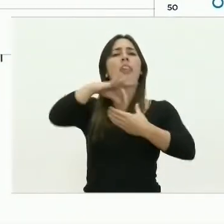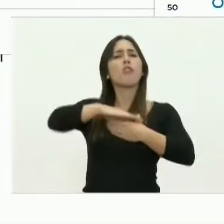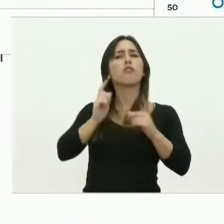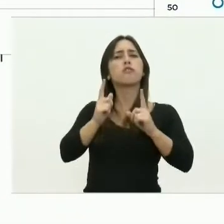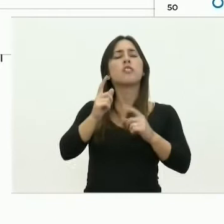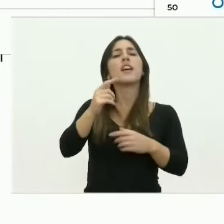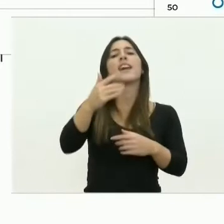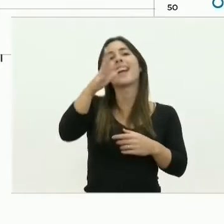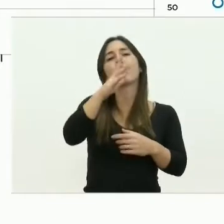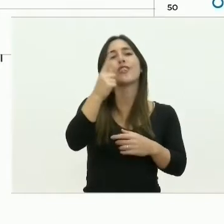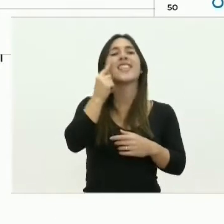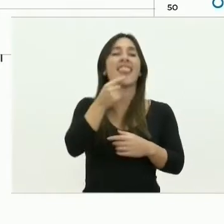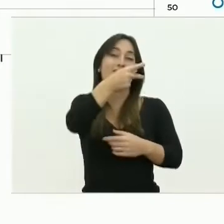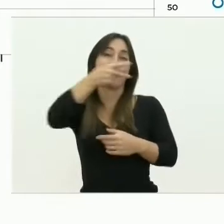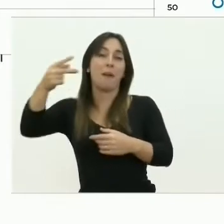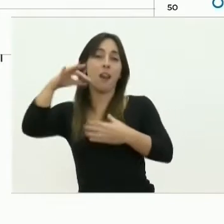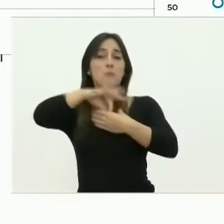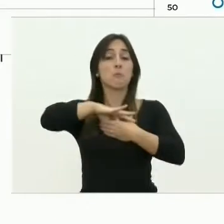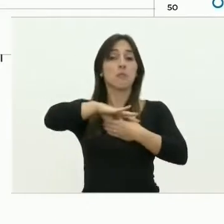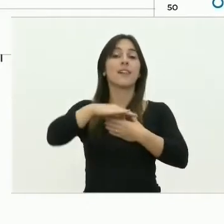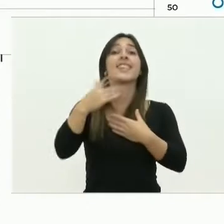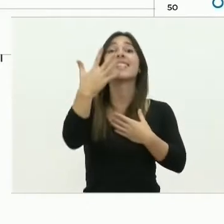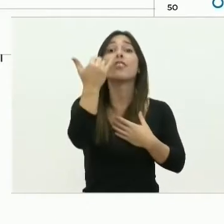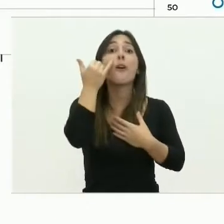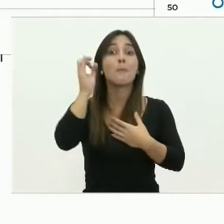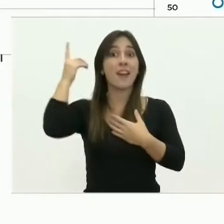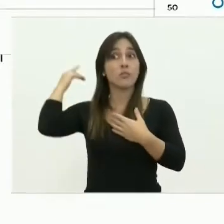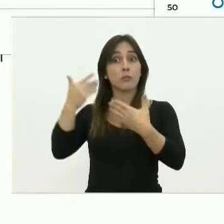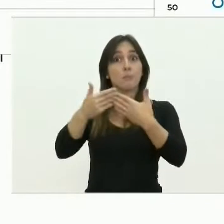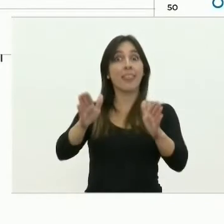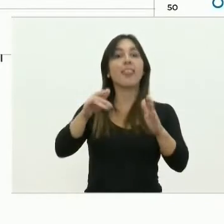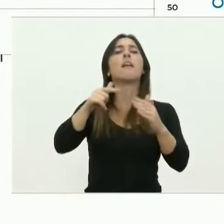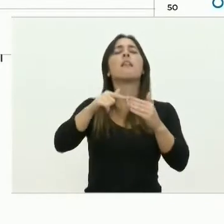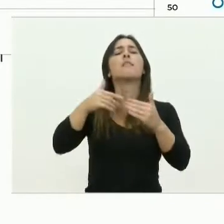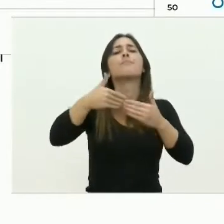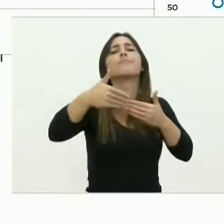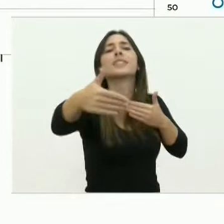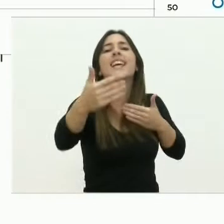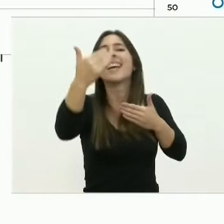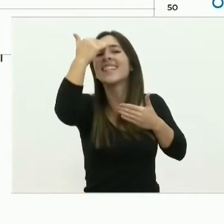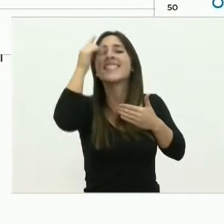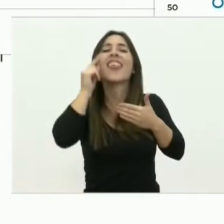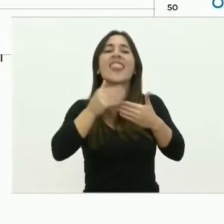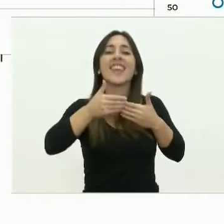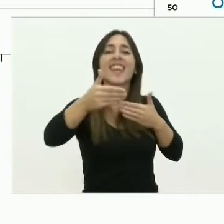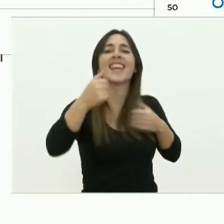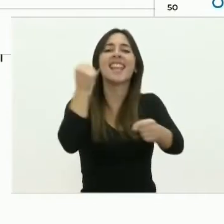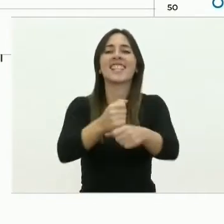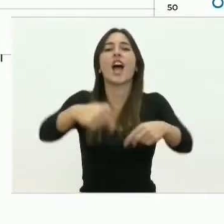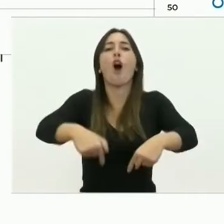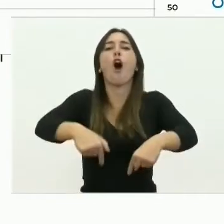Entonces, a partir de la apertura del 5 de mayo, tomamos 15 días y hacemos una lectura que es hoy 20.